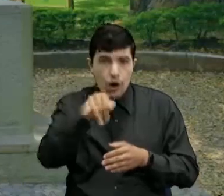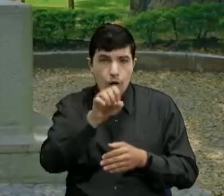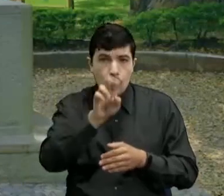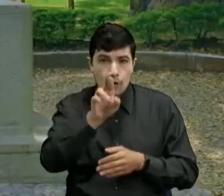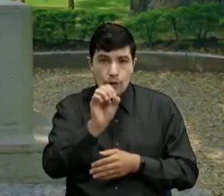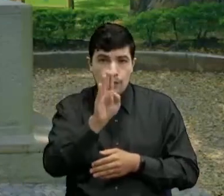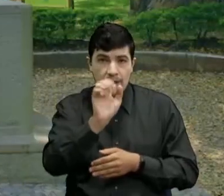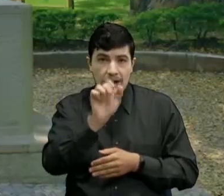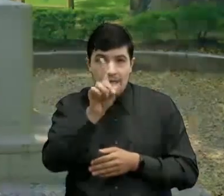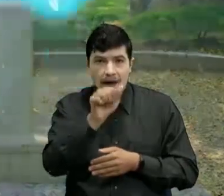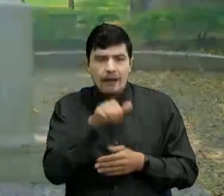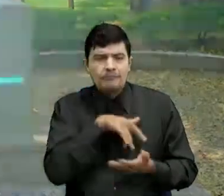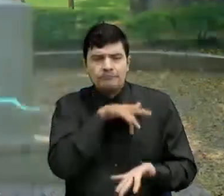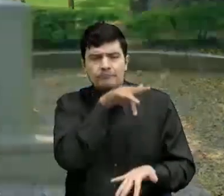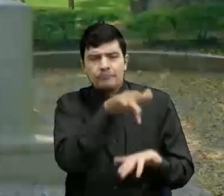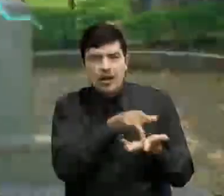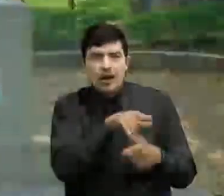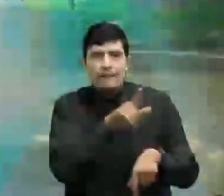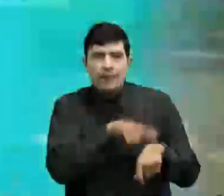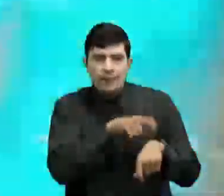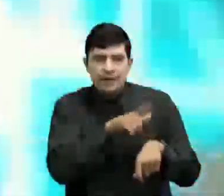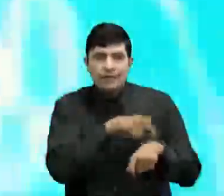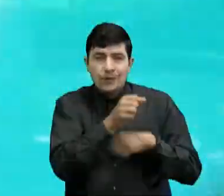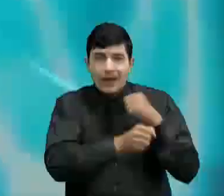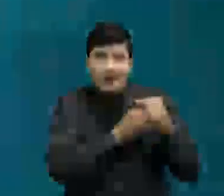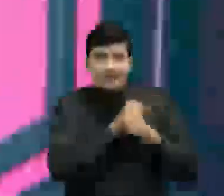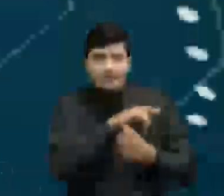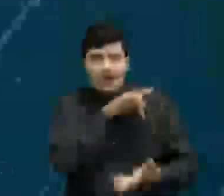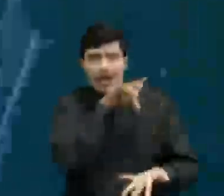A comunicarnos Con el profesor Tien Profesor Tien